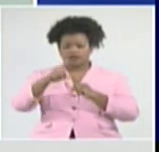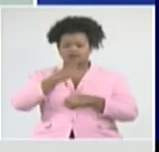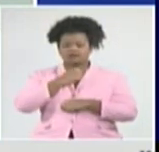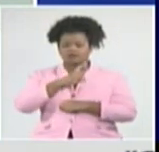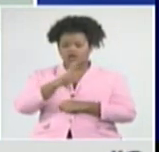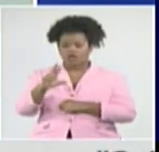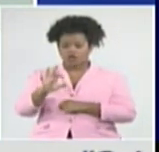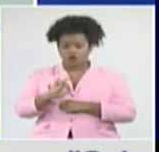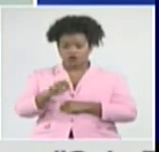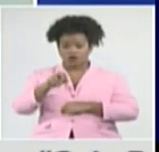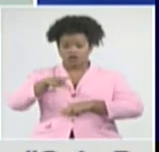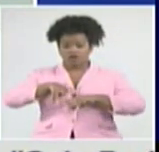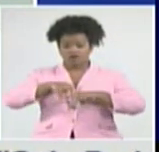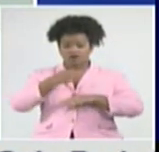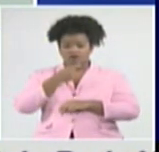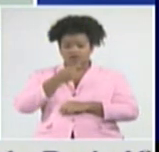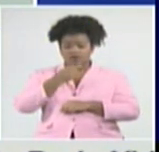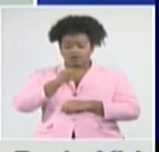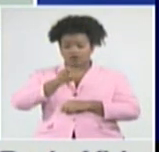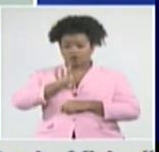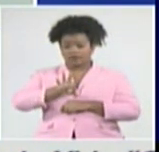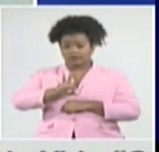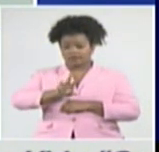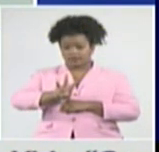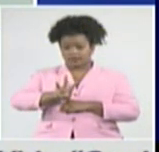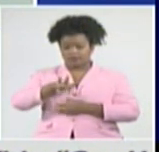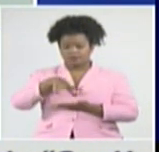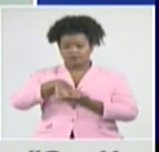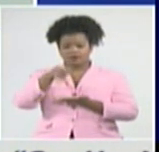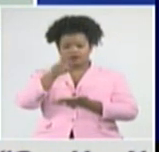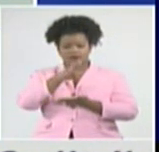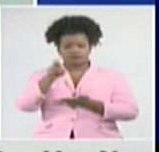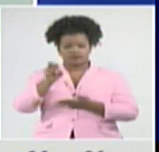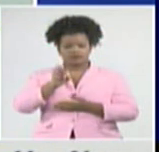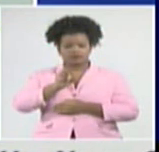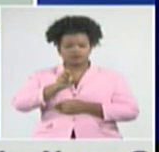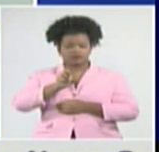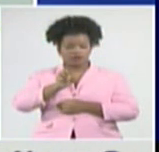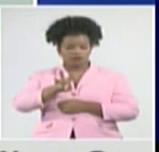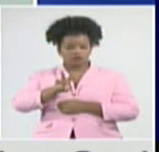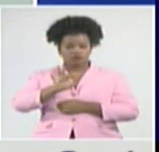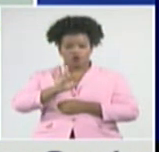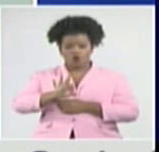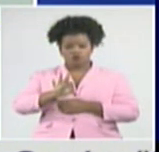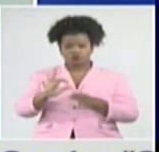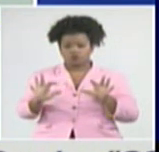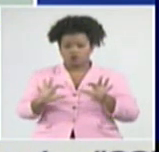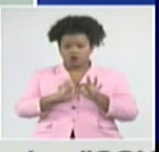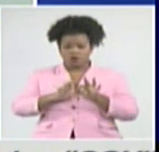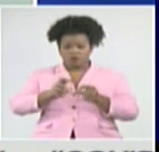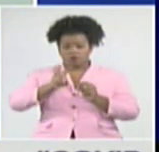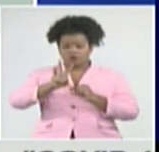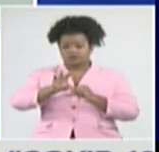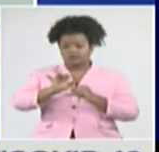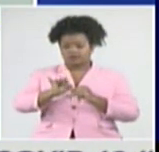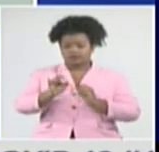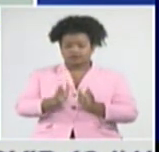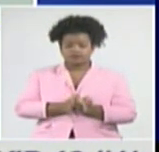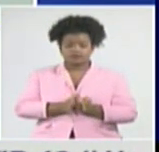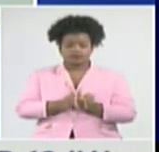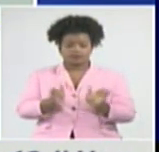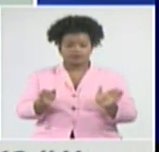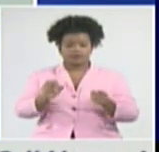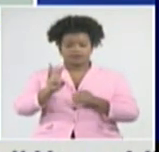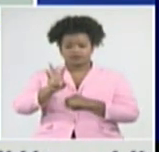Habana Vieja 43, Plaza de la Revolución 38, Guanabacoa 37, San Miguel del Padrón 36,